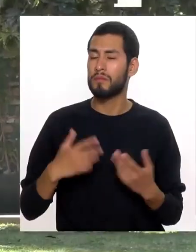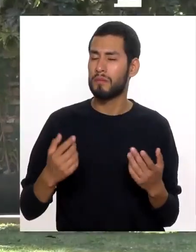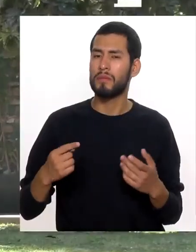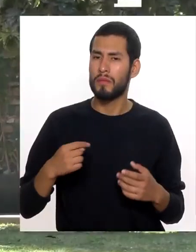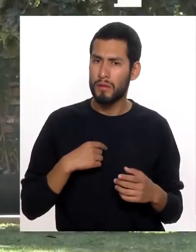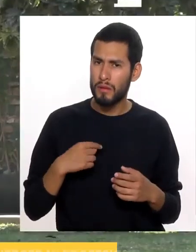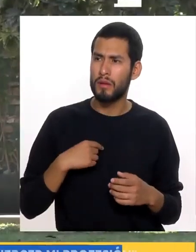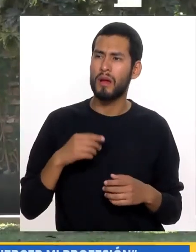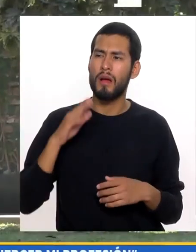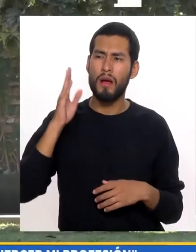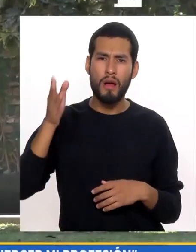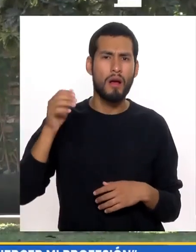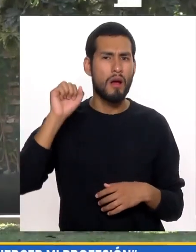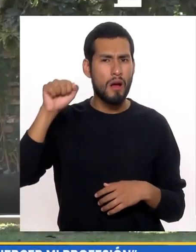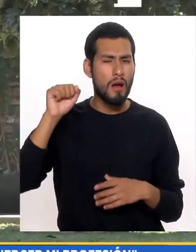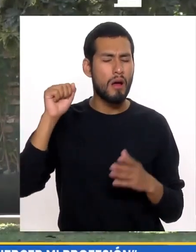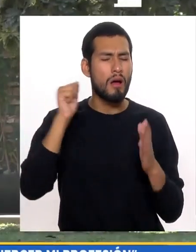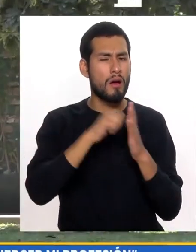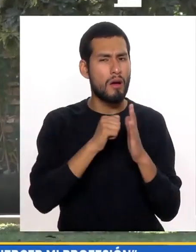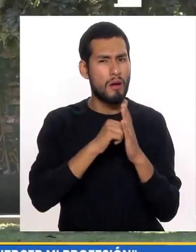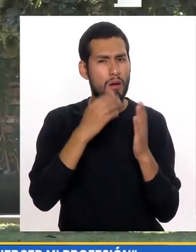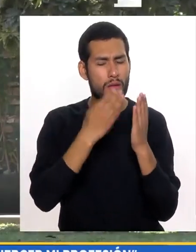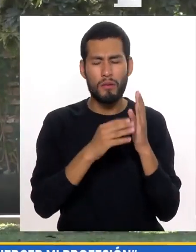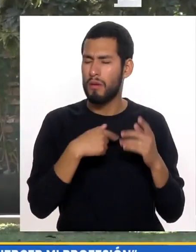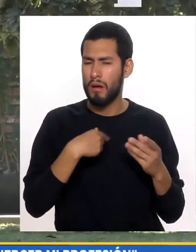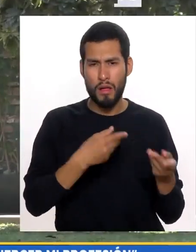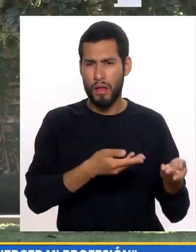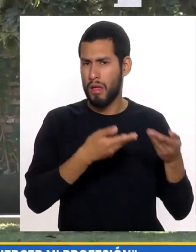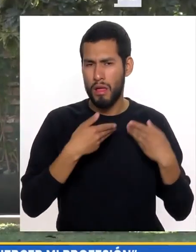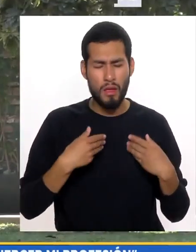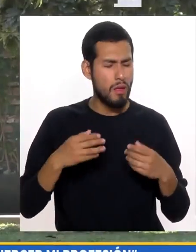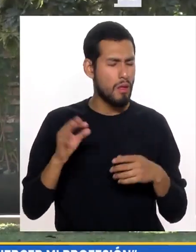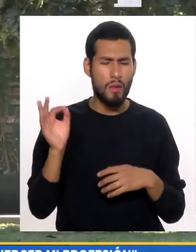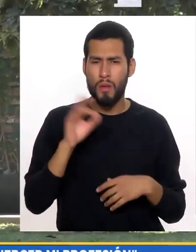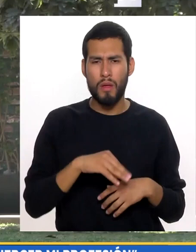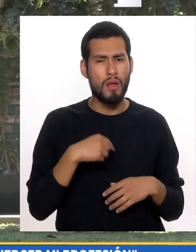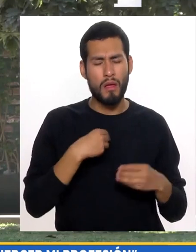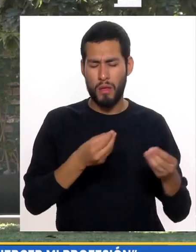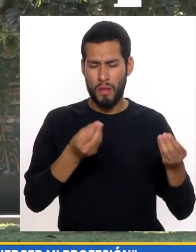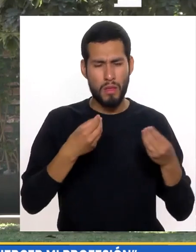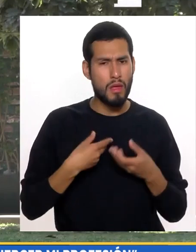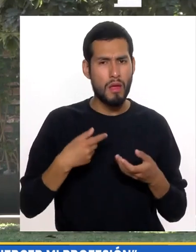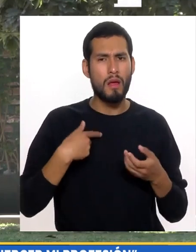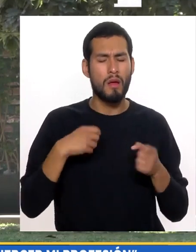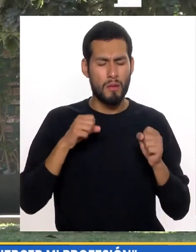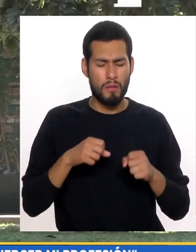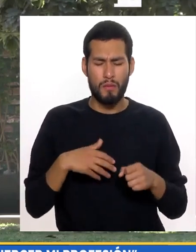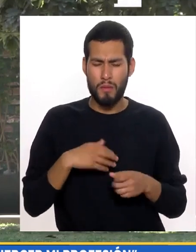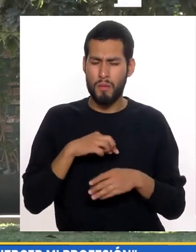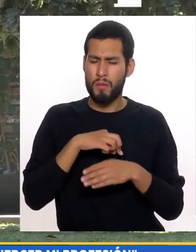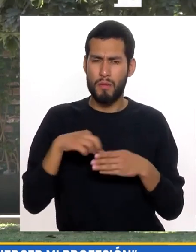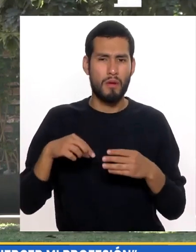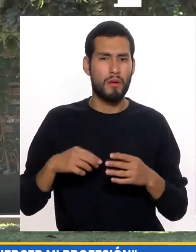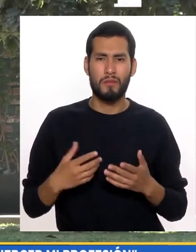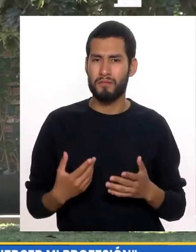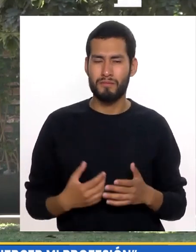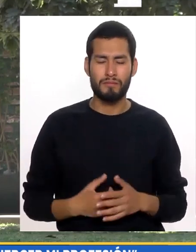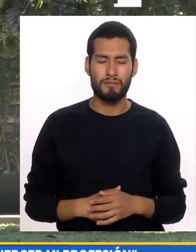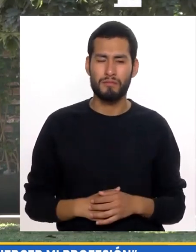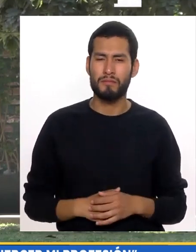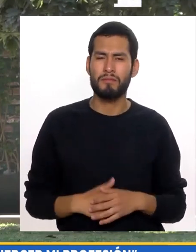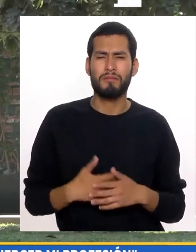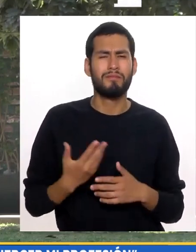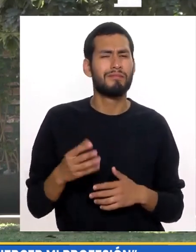Por más que he ido He tocado puertas Y todo Nunca me dieron Nunca me han dado Esa posibilidad De ejercer mi